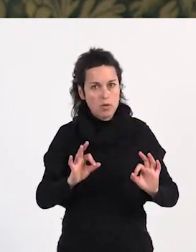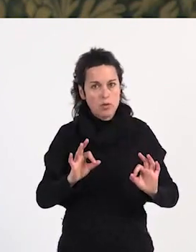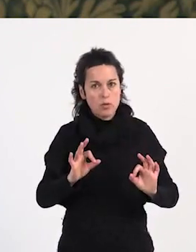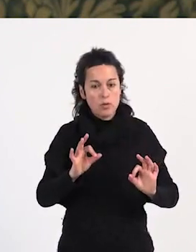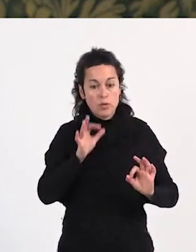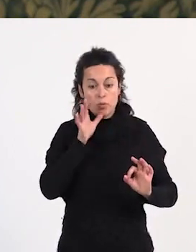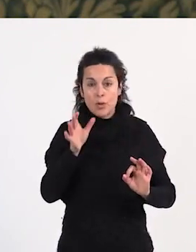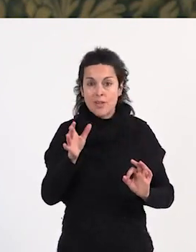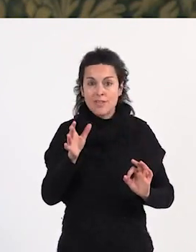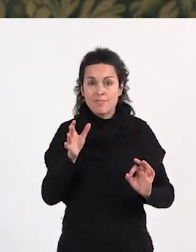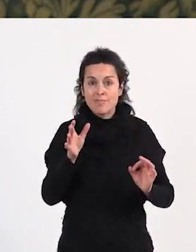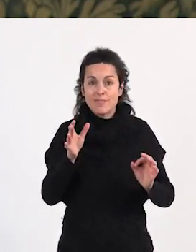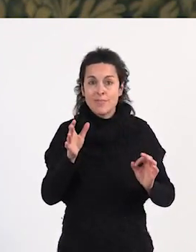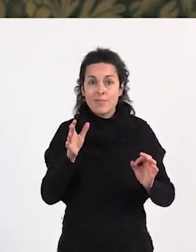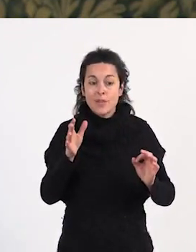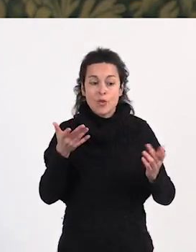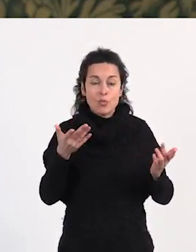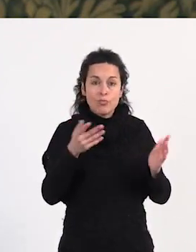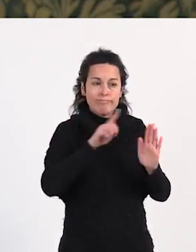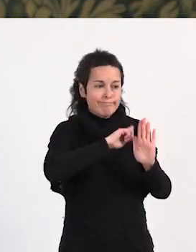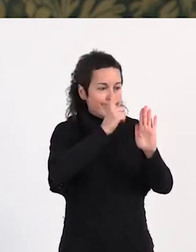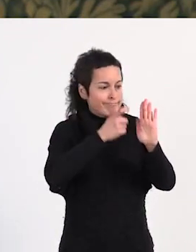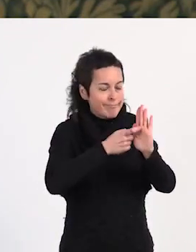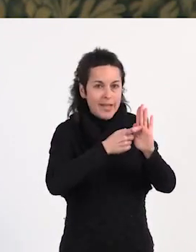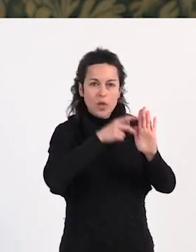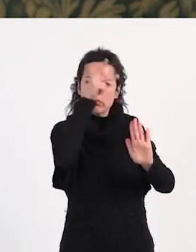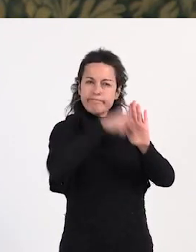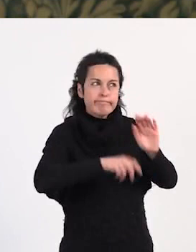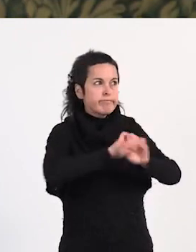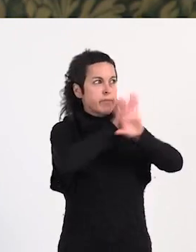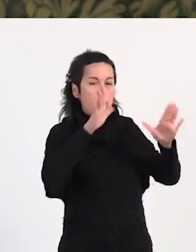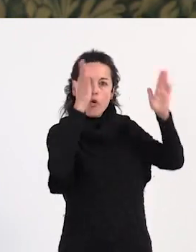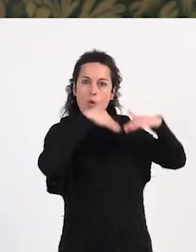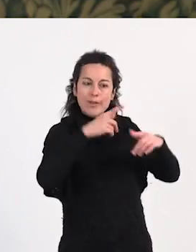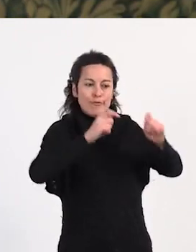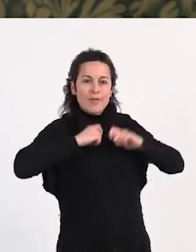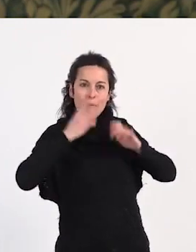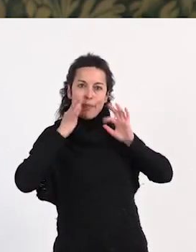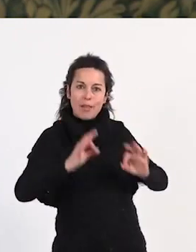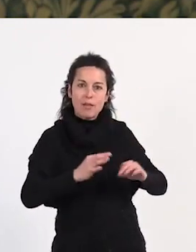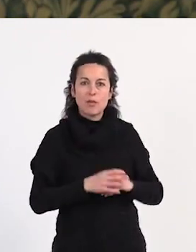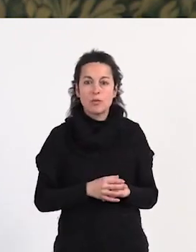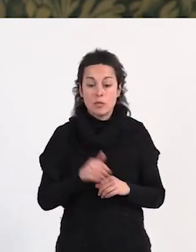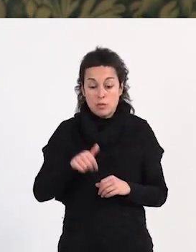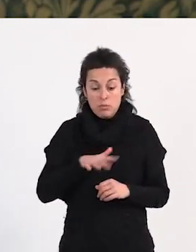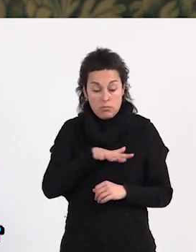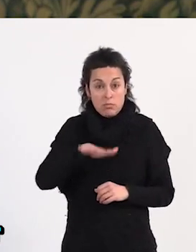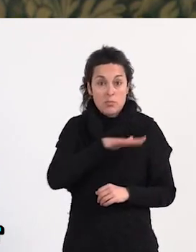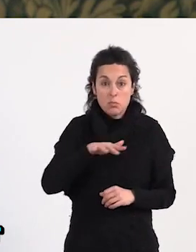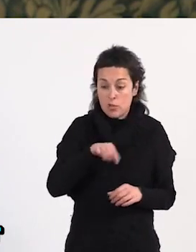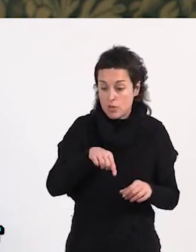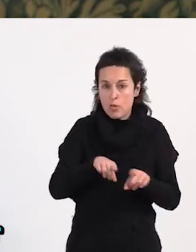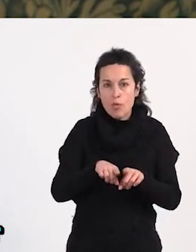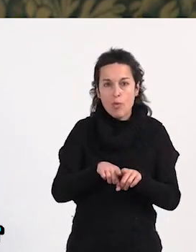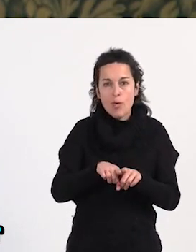la falta de una regularización clara. Espacios como este nos